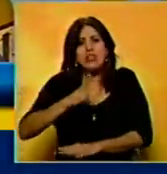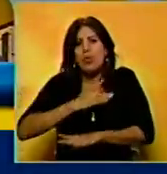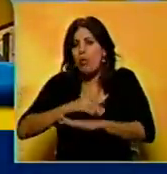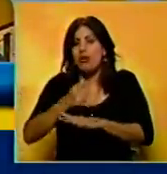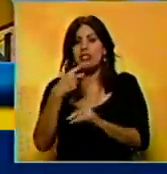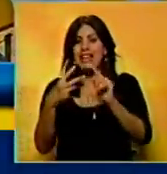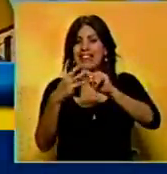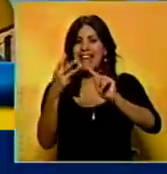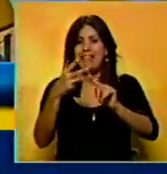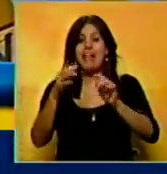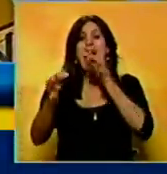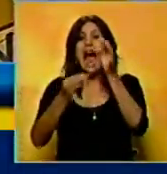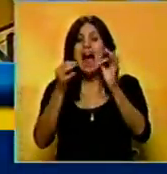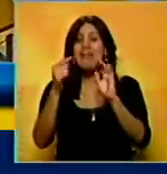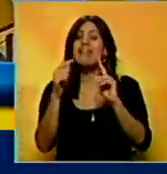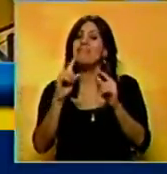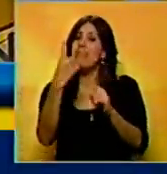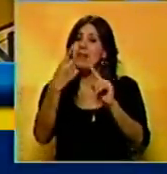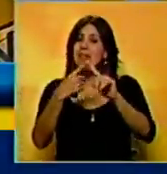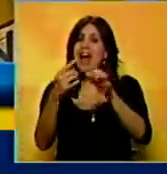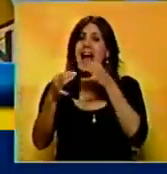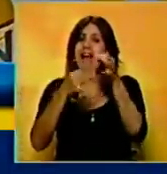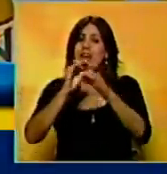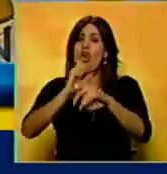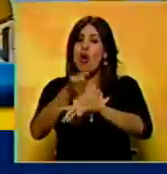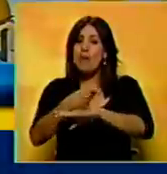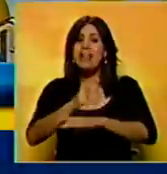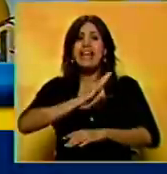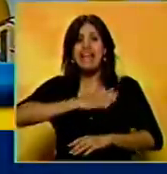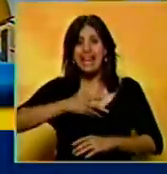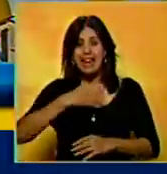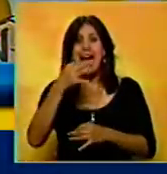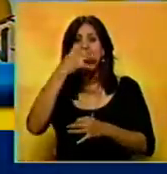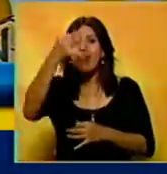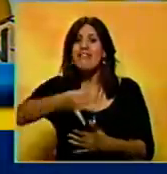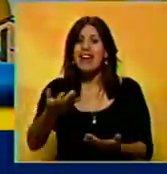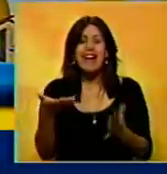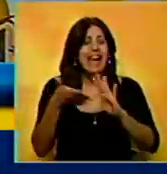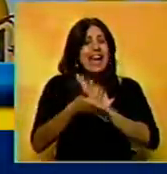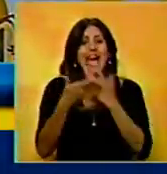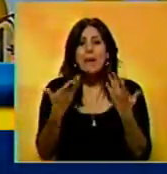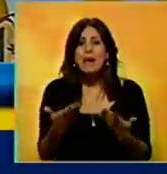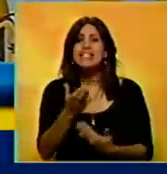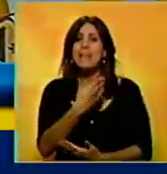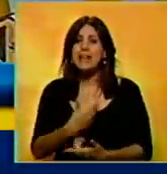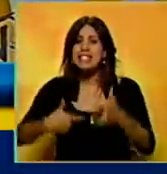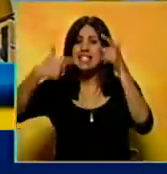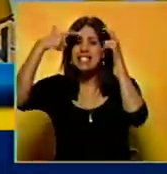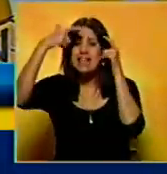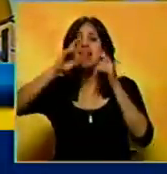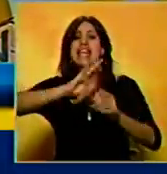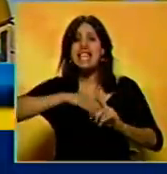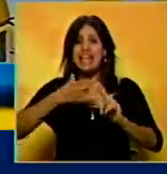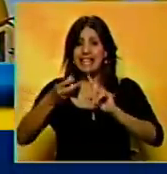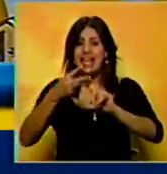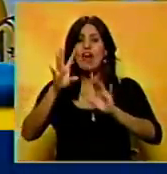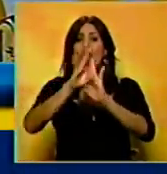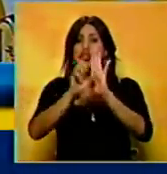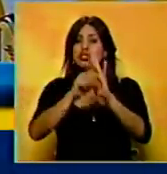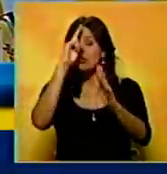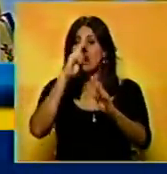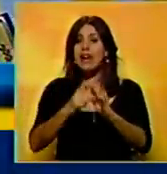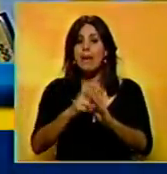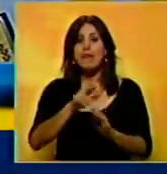tenido tres puntos. Diálogo. Queremos diálogo con el gobierno. Queremos que se diga la verdad sobre lo que está pasando con el presidente y queremos que se cumpla la